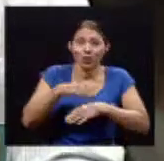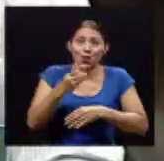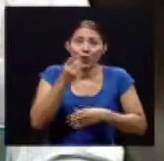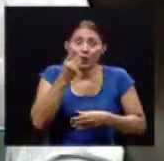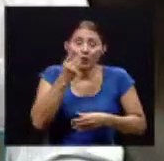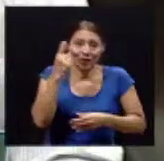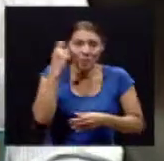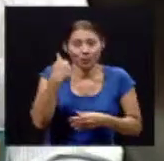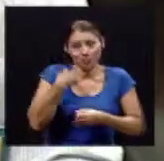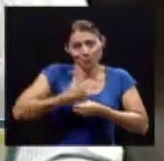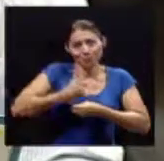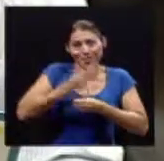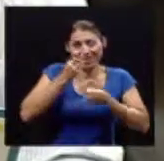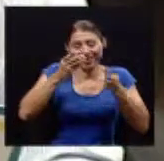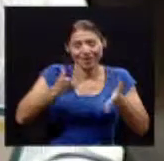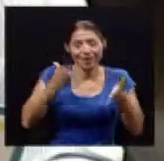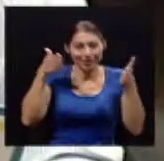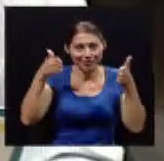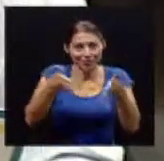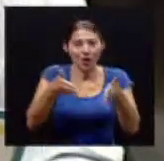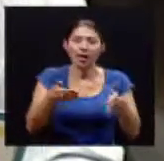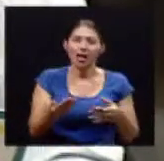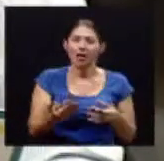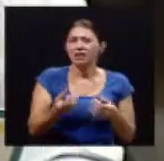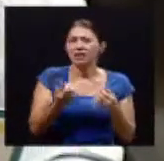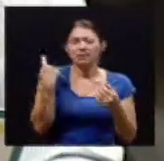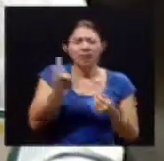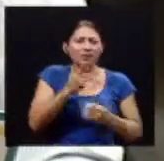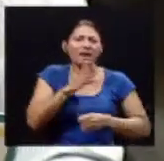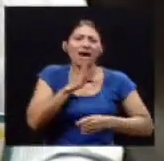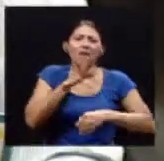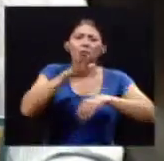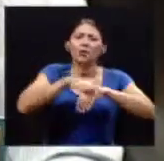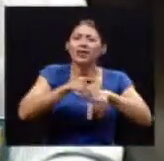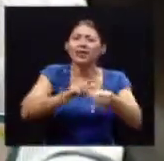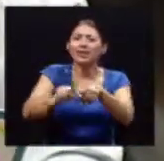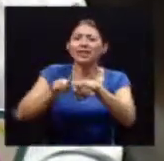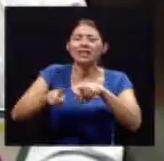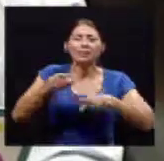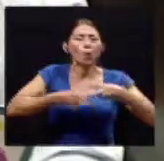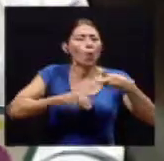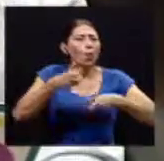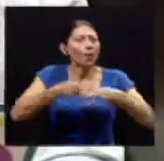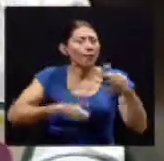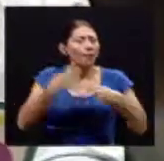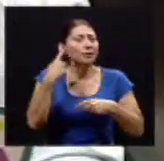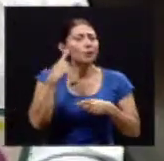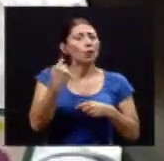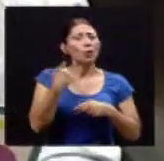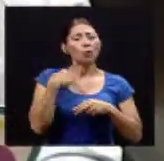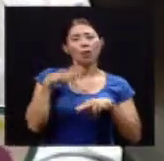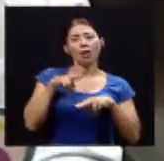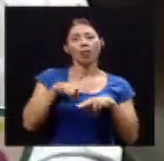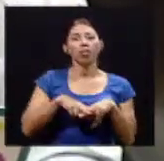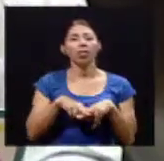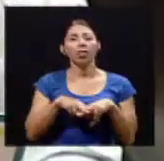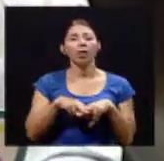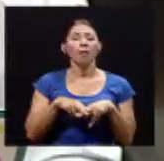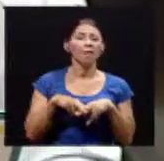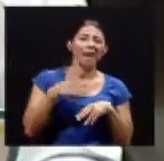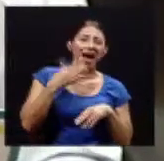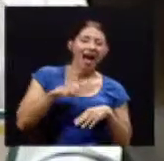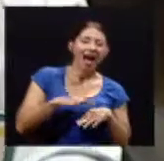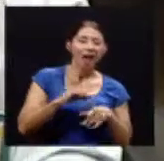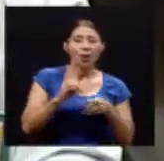mencionado todos estos problemas que pueden causar las malas posturas en trabajos odontológicos en manos